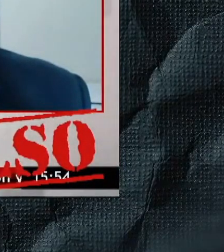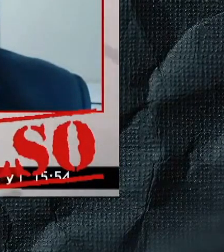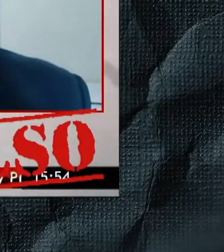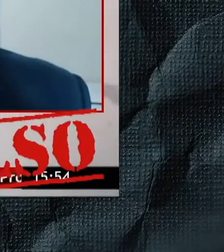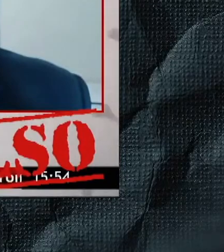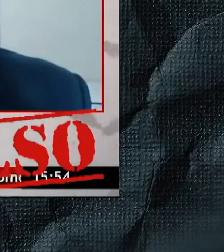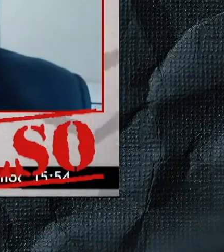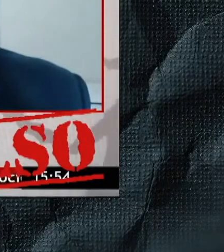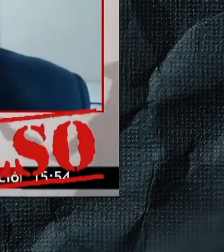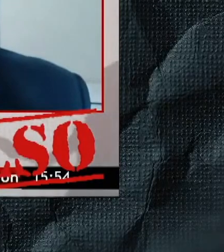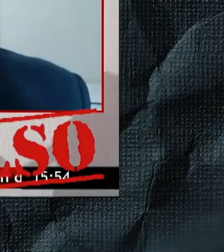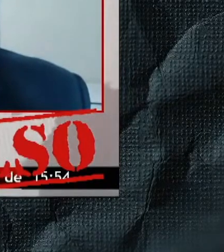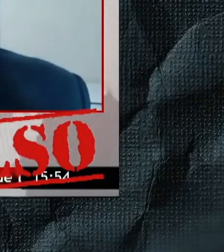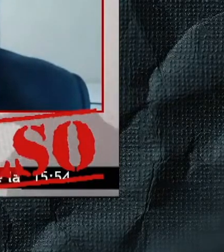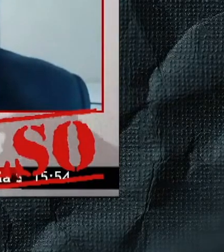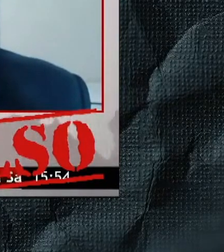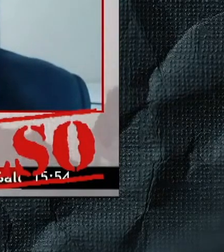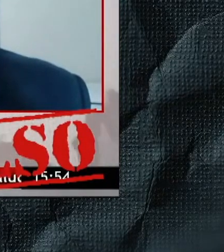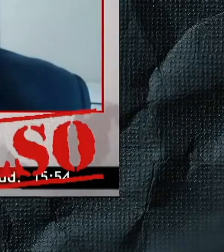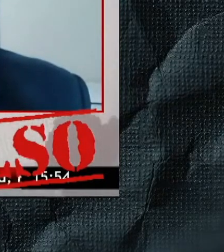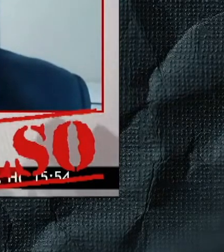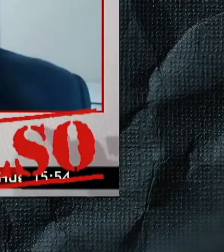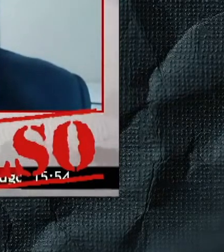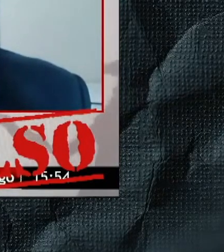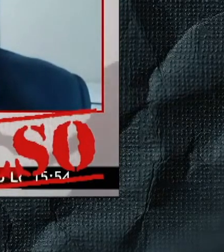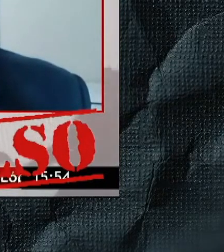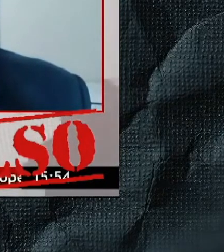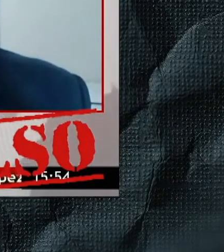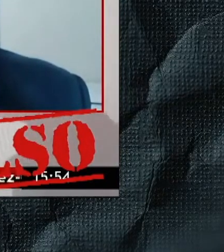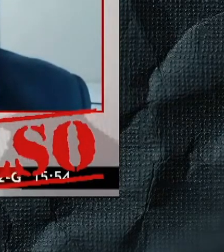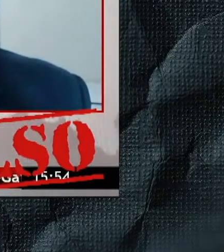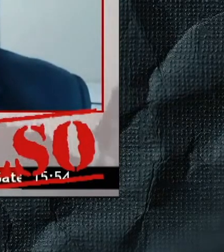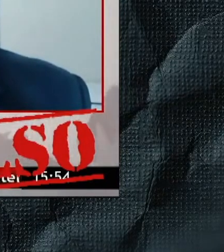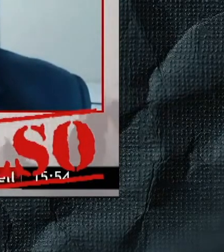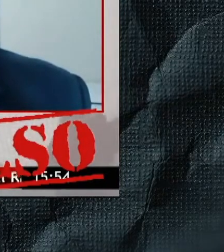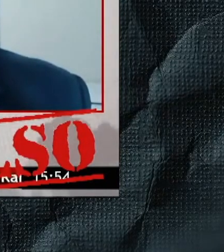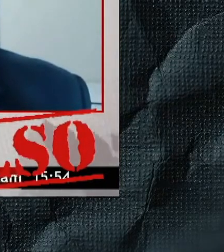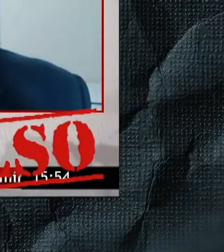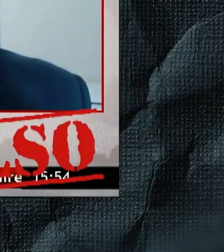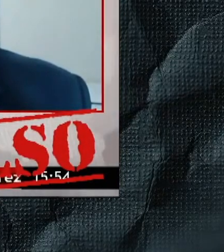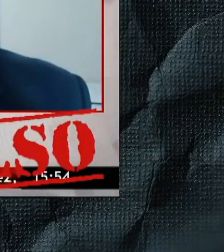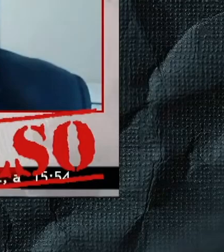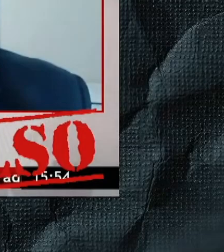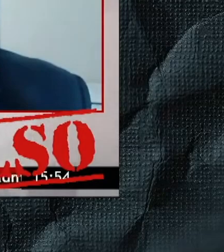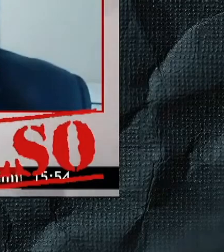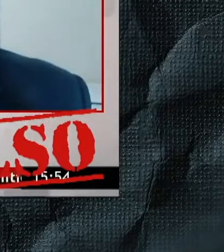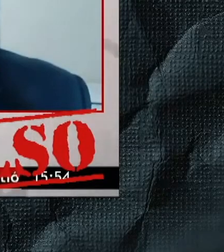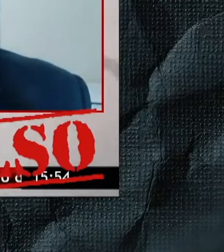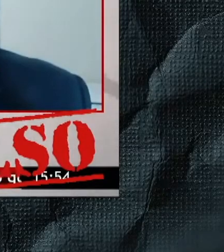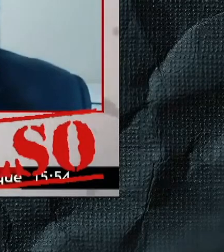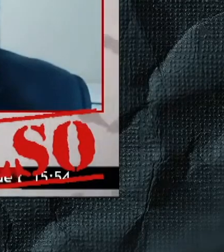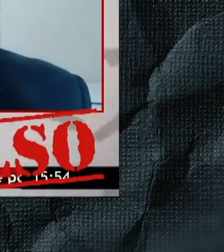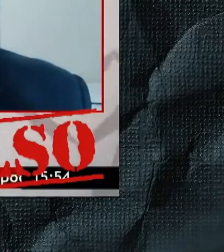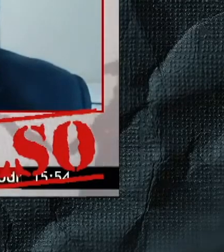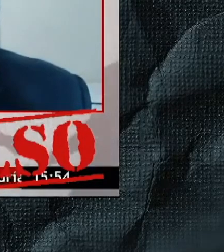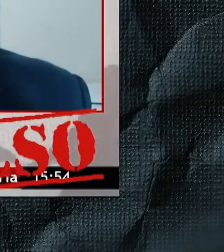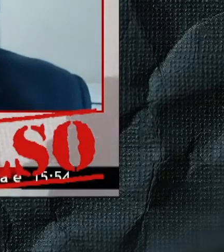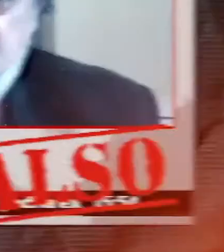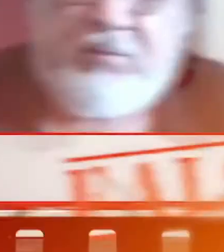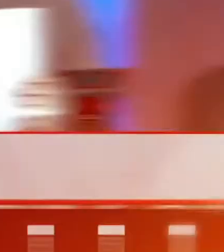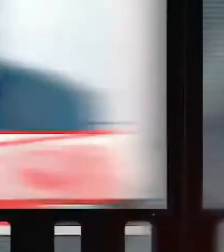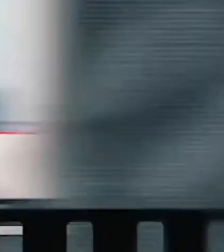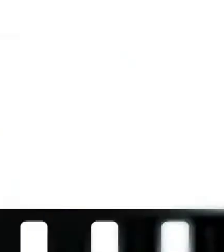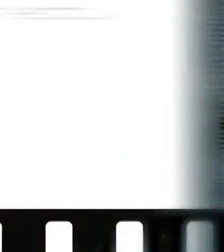entra, porque las empresas nacionales y extranjeras pues se aprendieron que en este pues hay cierta